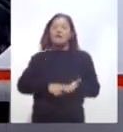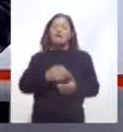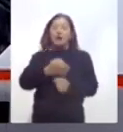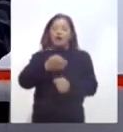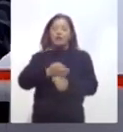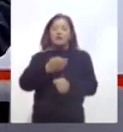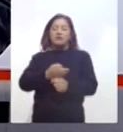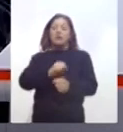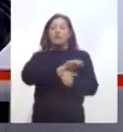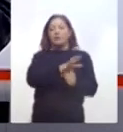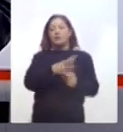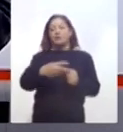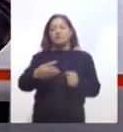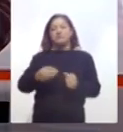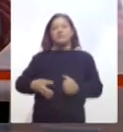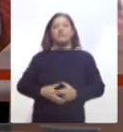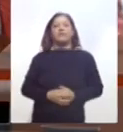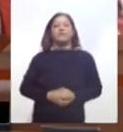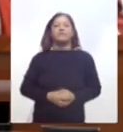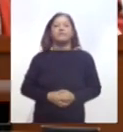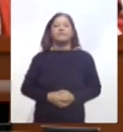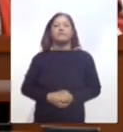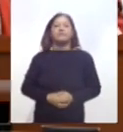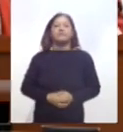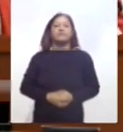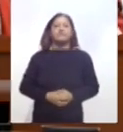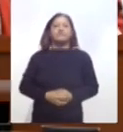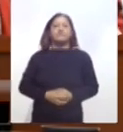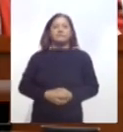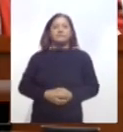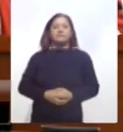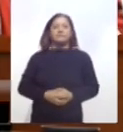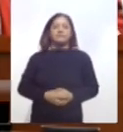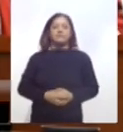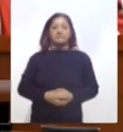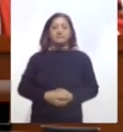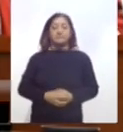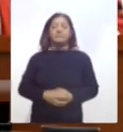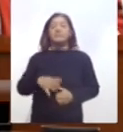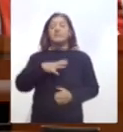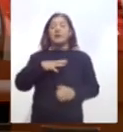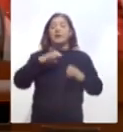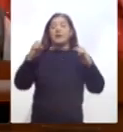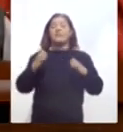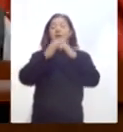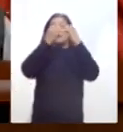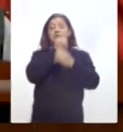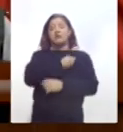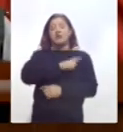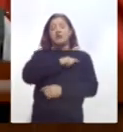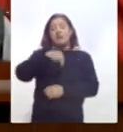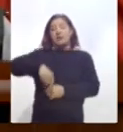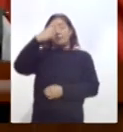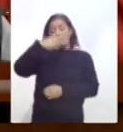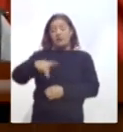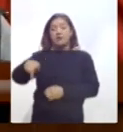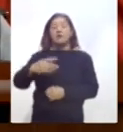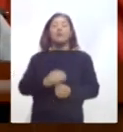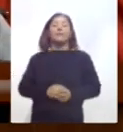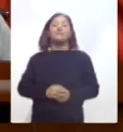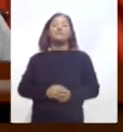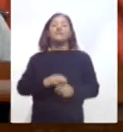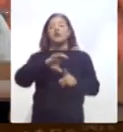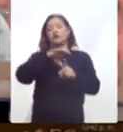contingencia por el COVID-19. A partir de la Declaratoria de Emergencia Sanitaria en México, el Congreso del Estado